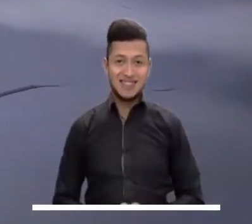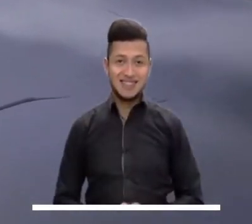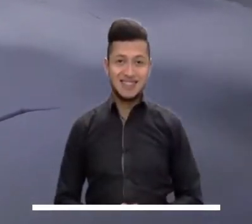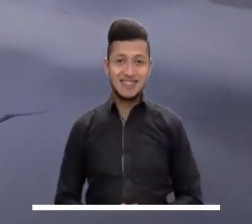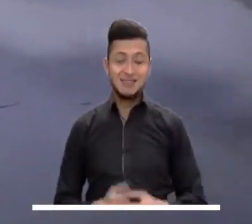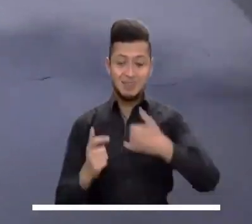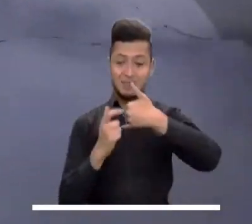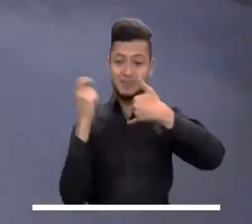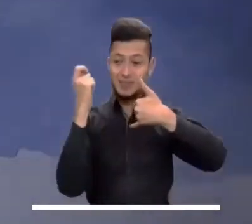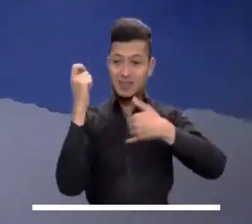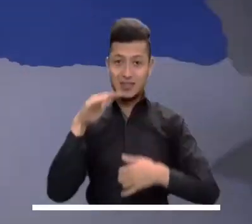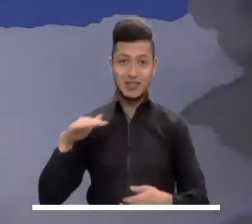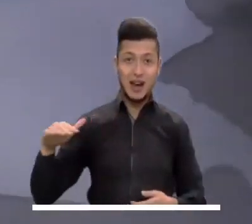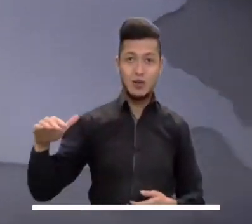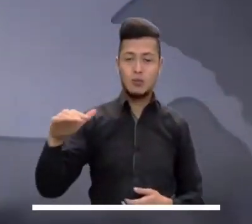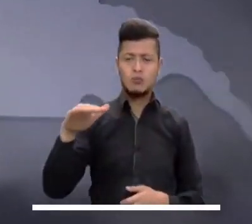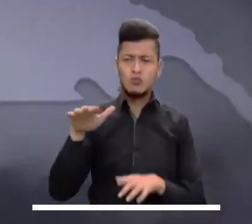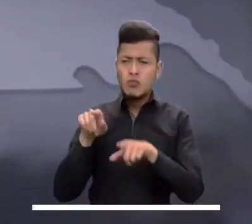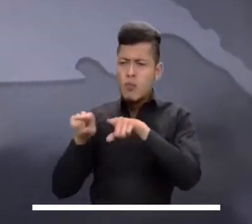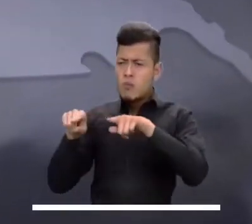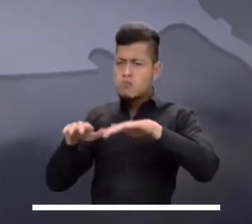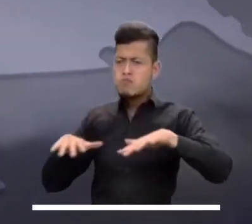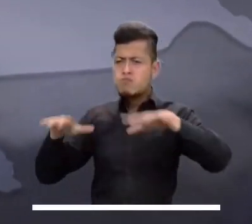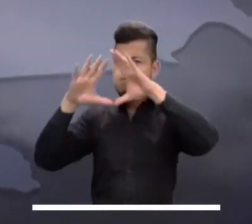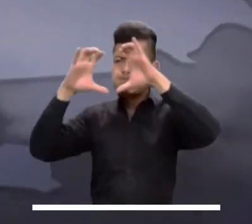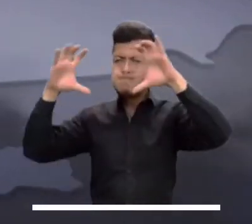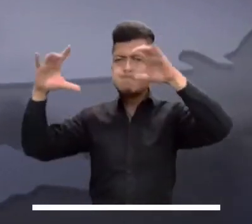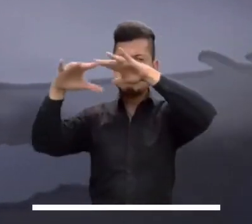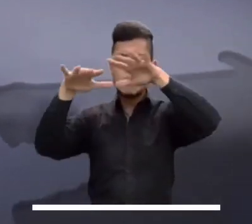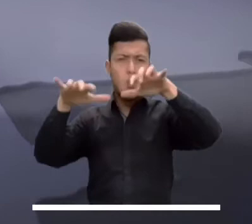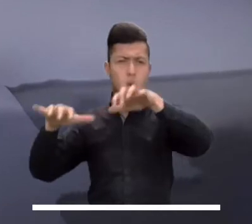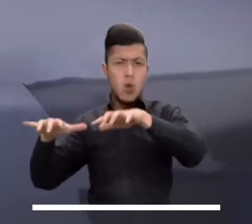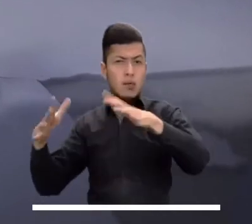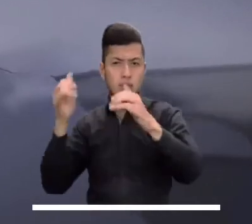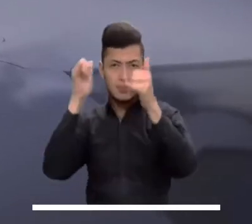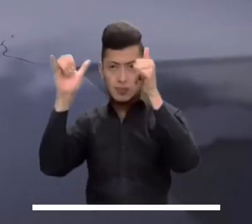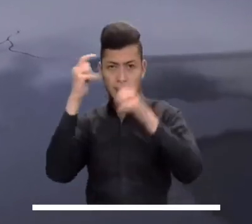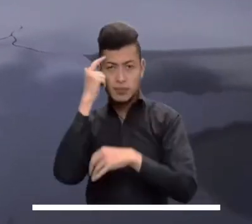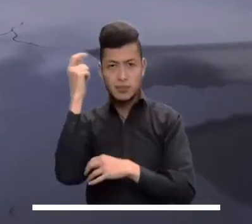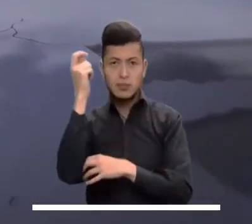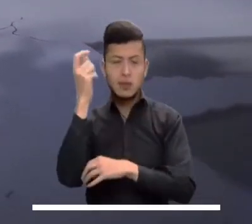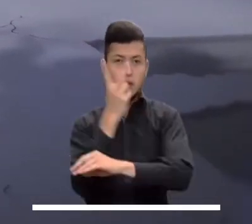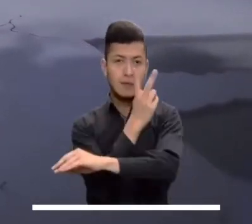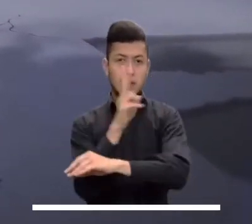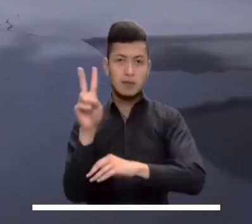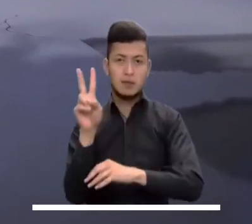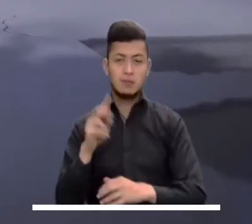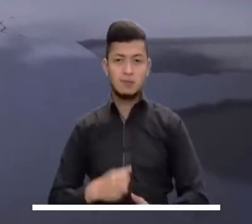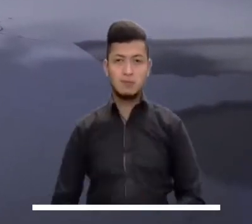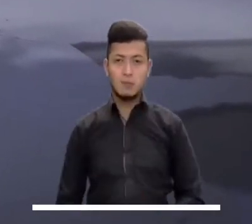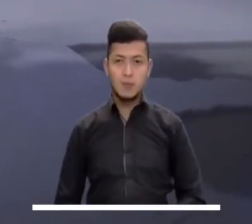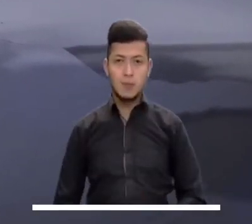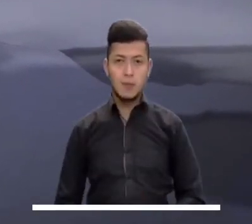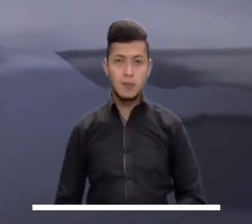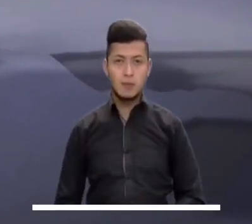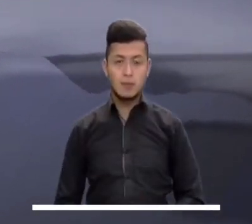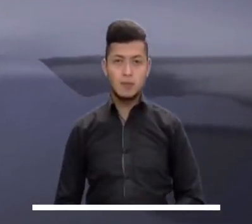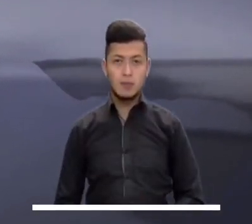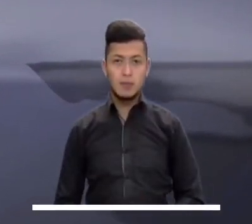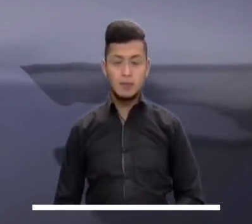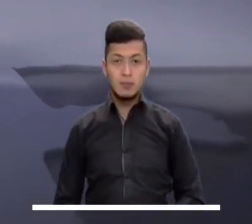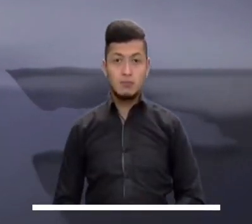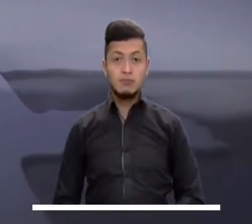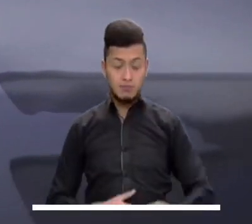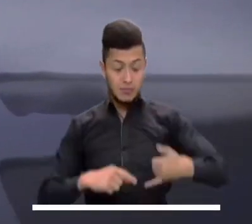Santanderes y Boyacá. El cielo en los llanos orientales también estará mayormente cubierto con lluvias en Casanare, Meta y